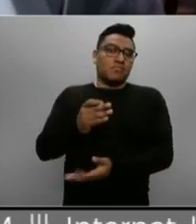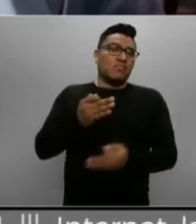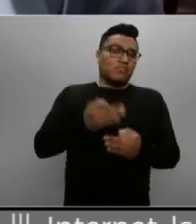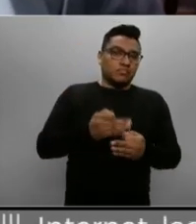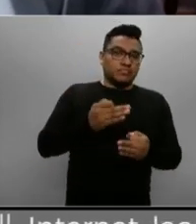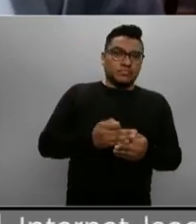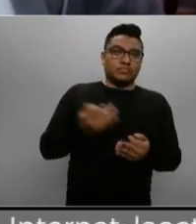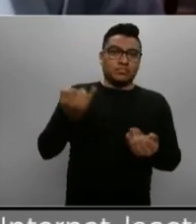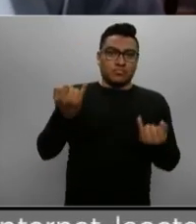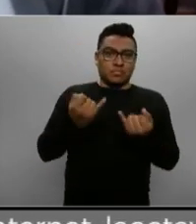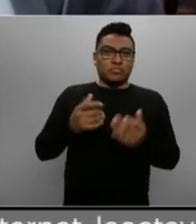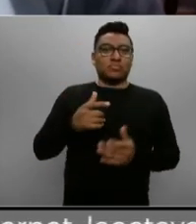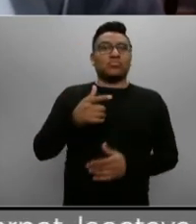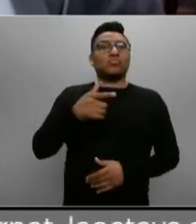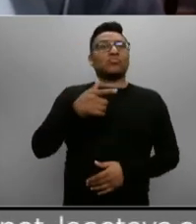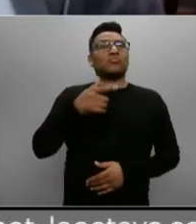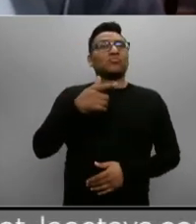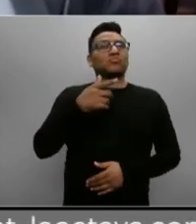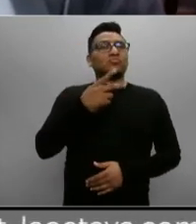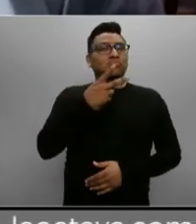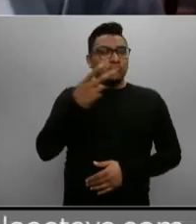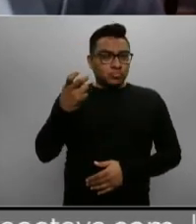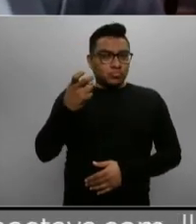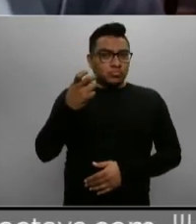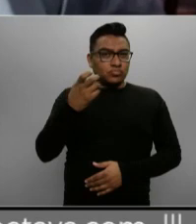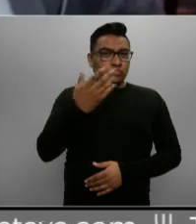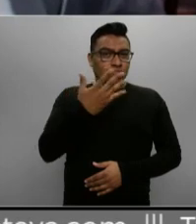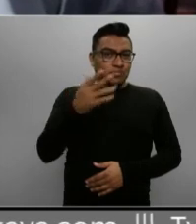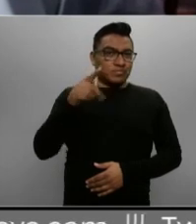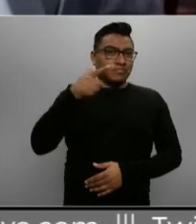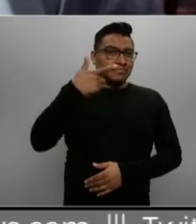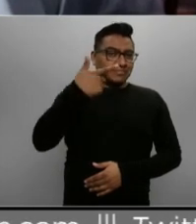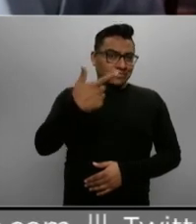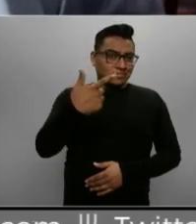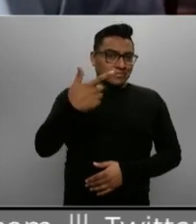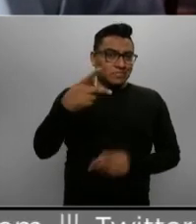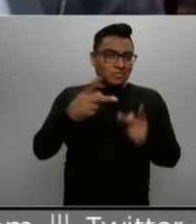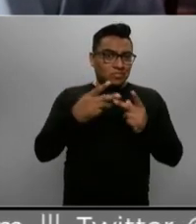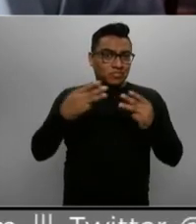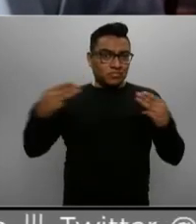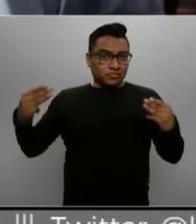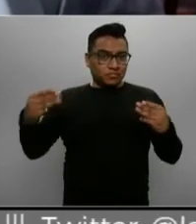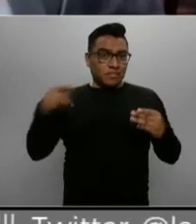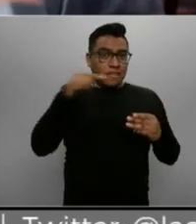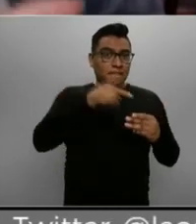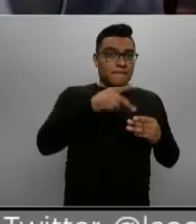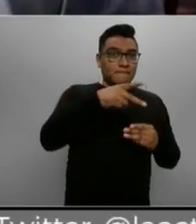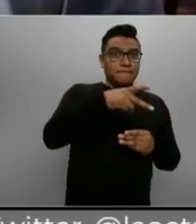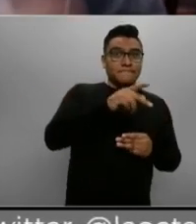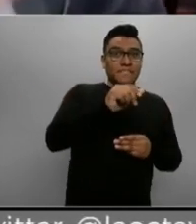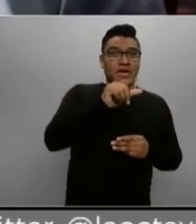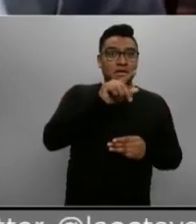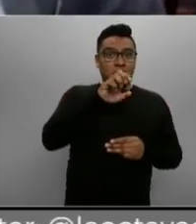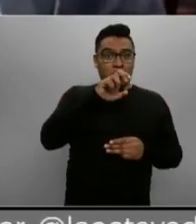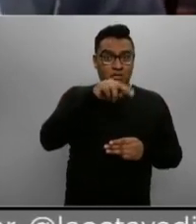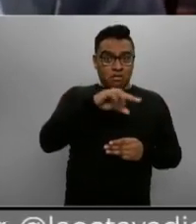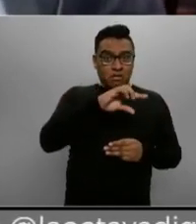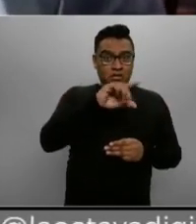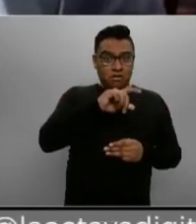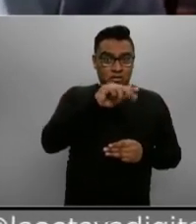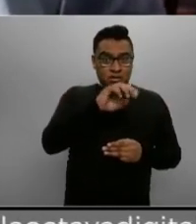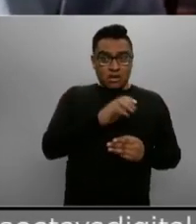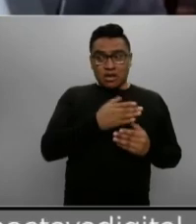son 227 kilómetros desde Palenque hasta Escárcega en esto de Chiapas a